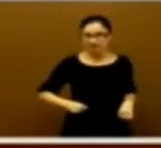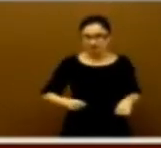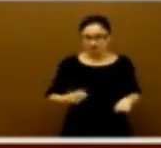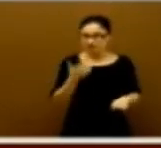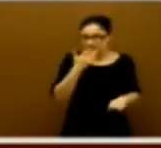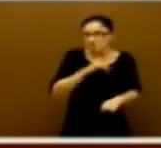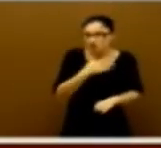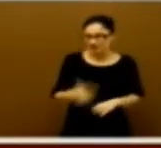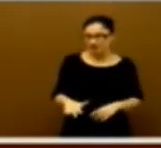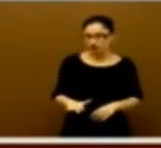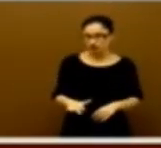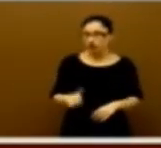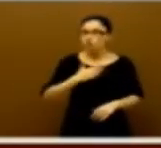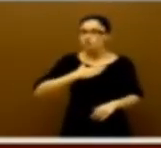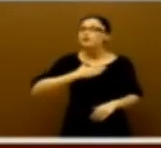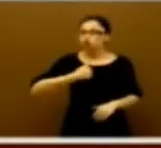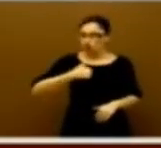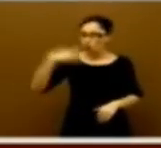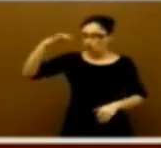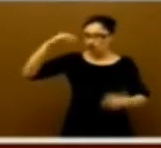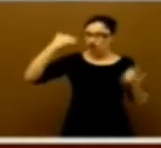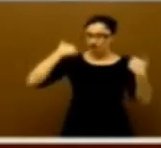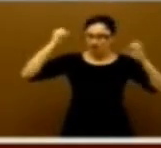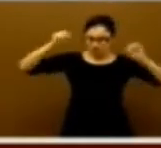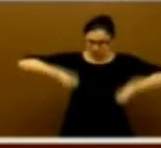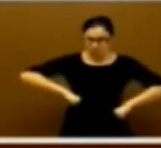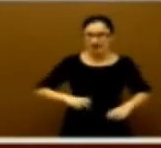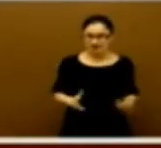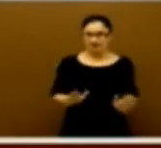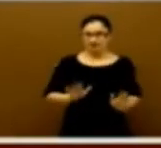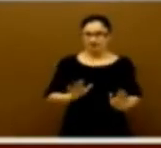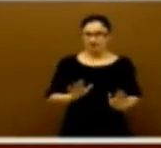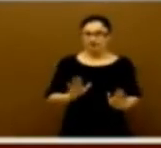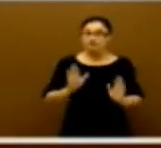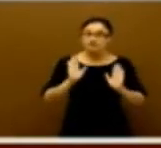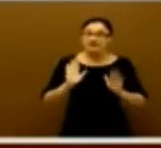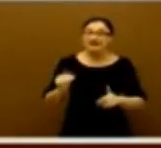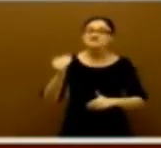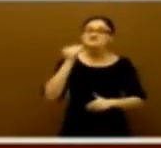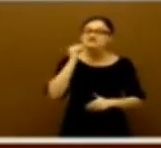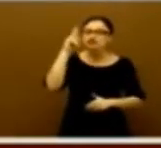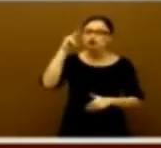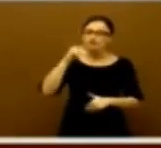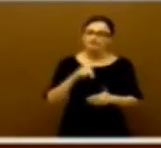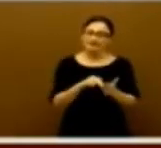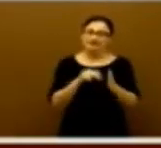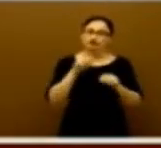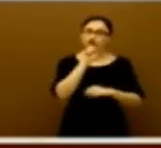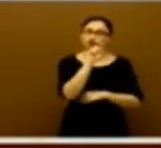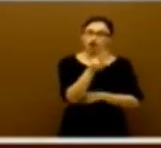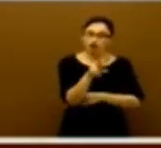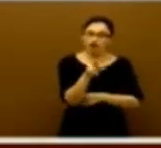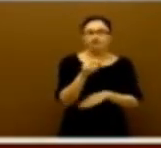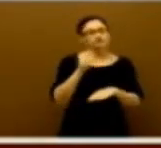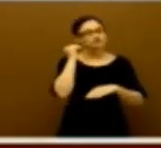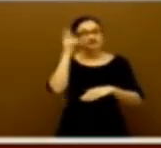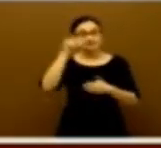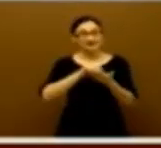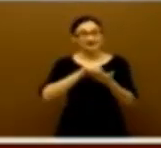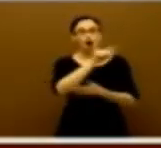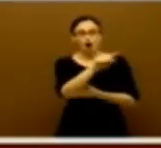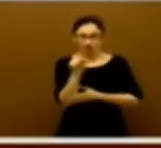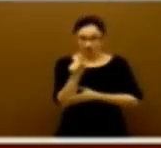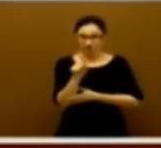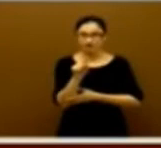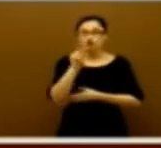lo permite. Como propio y único responsable. Dejamos un déficit en el año 2012-2011 del 2